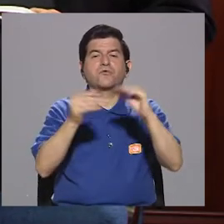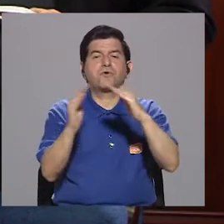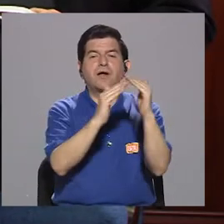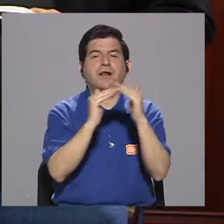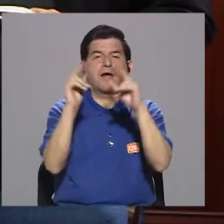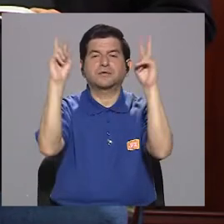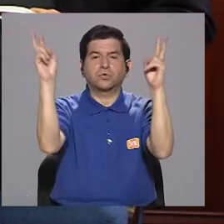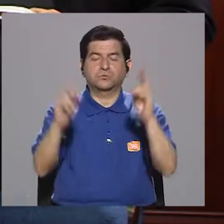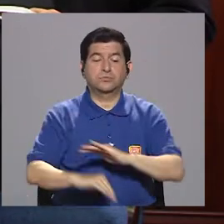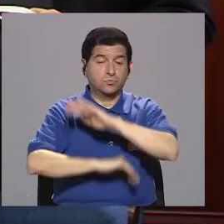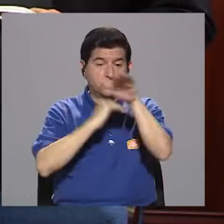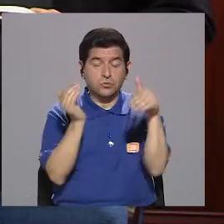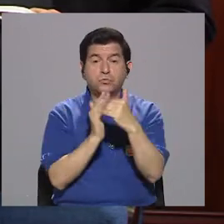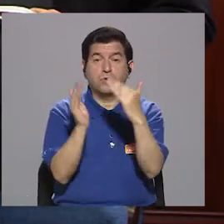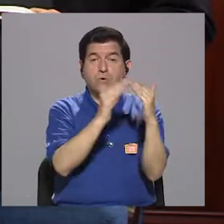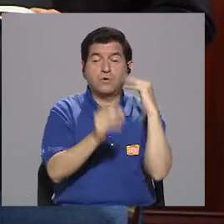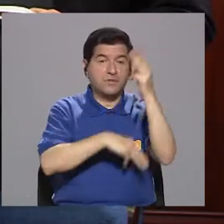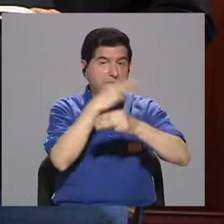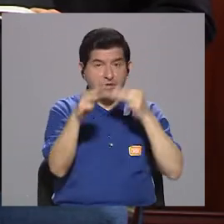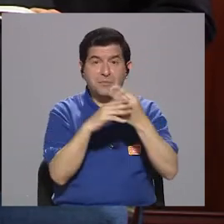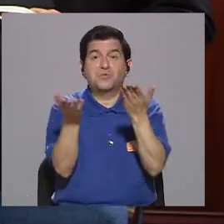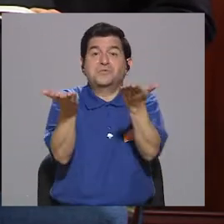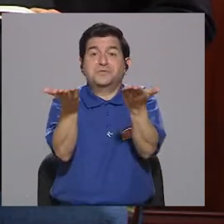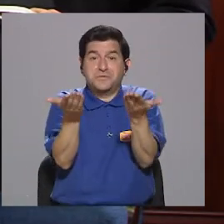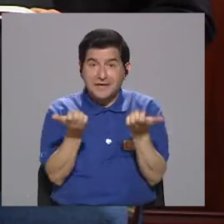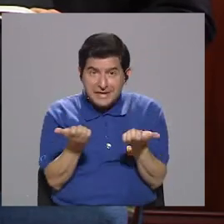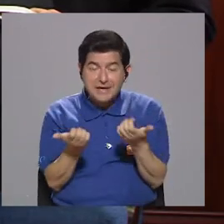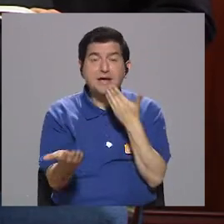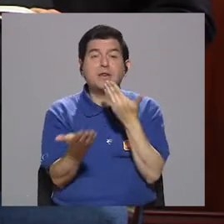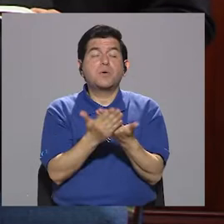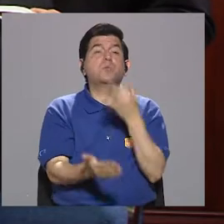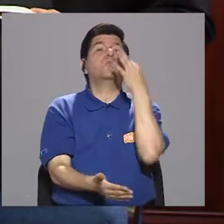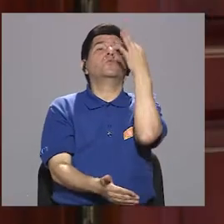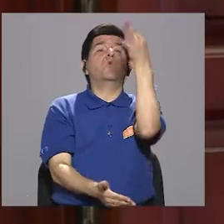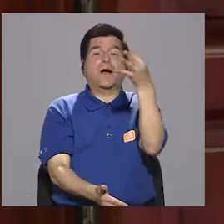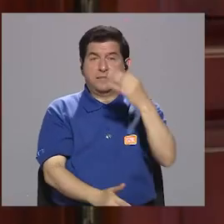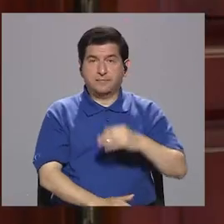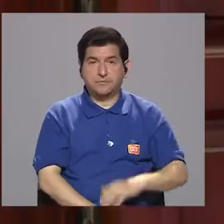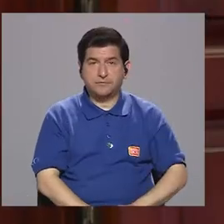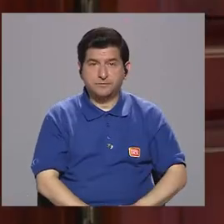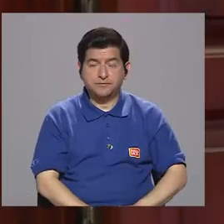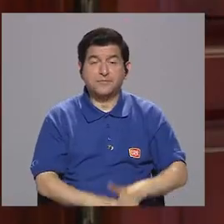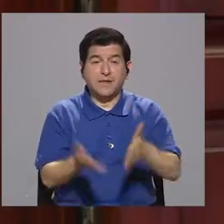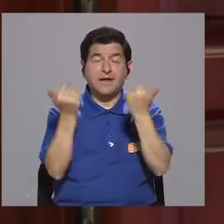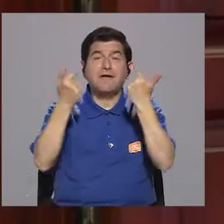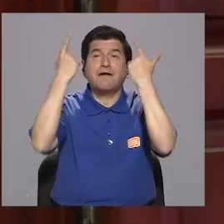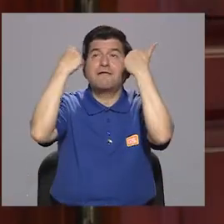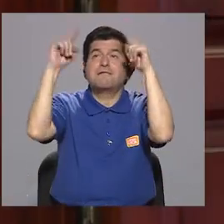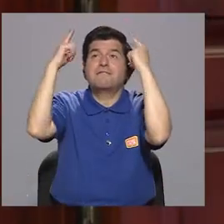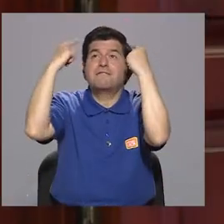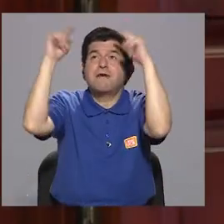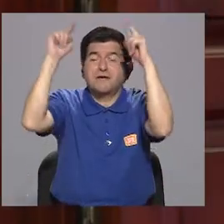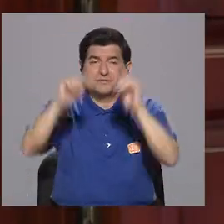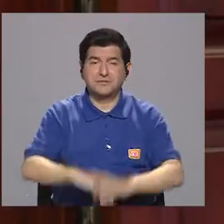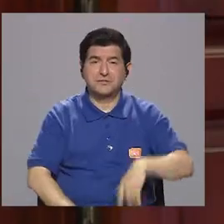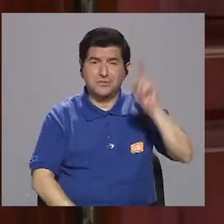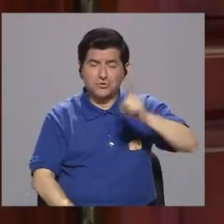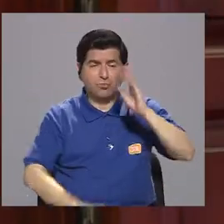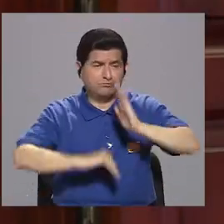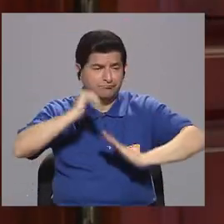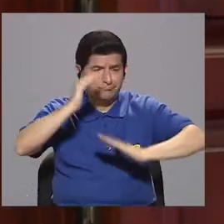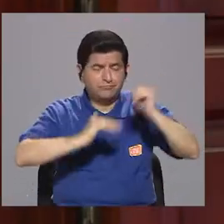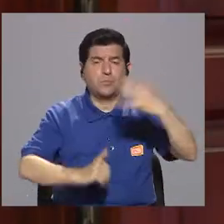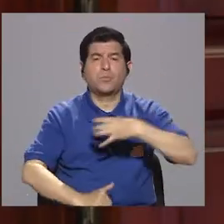ciudad. Para mí todas las ciudades del mundo que quieren tener un buen futuro, que quieren ser exitosas, tienen que